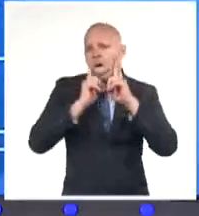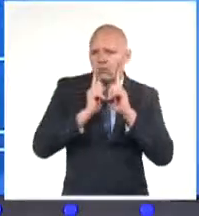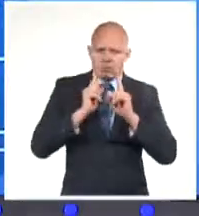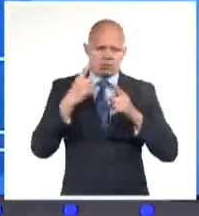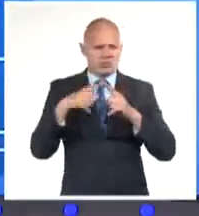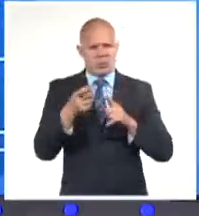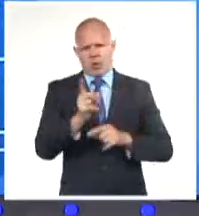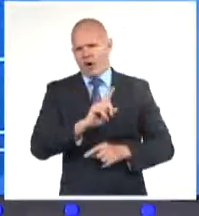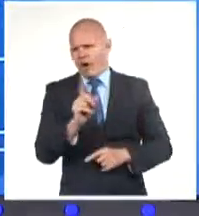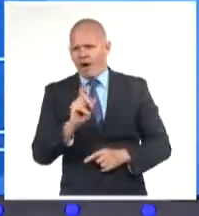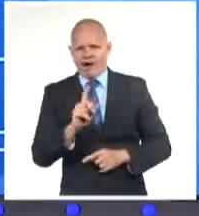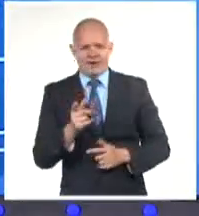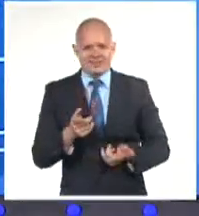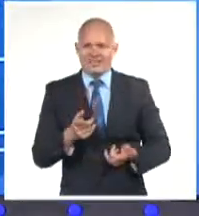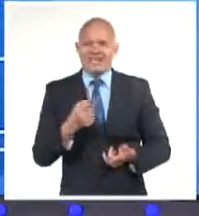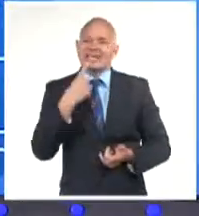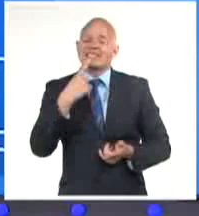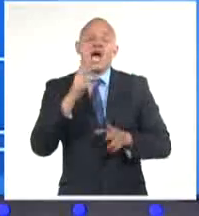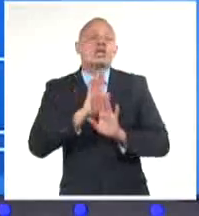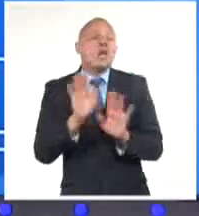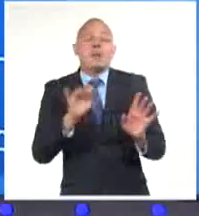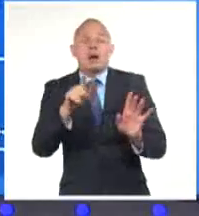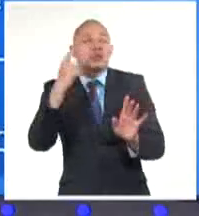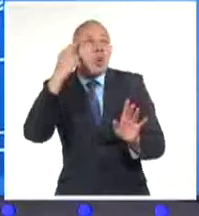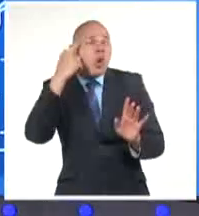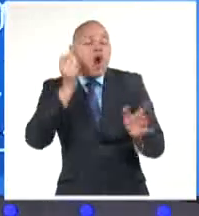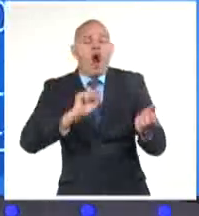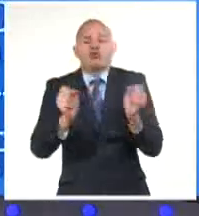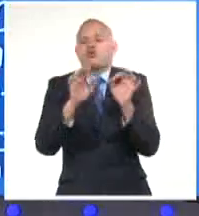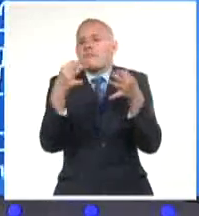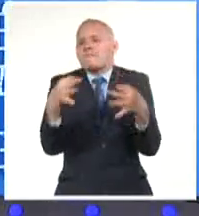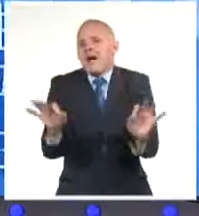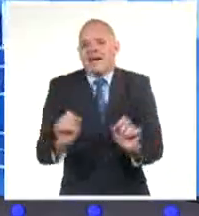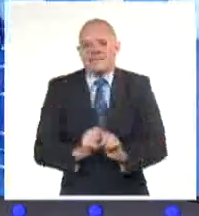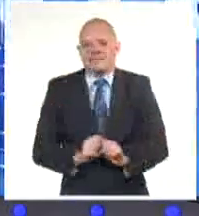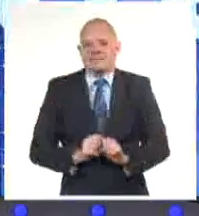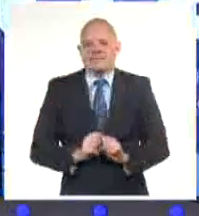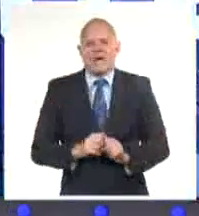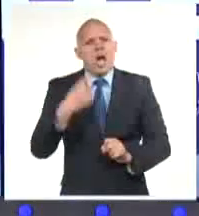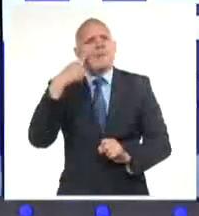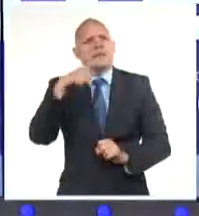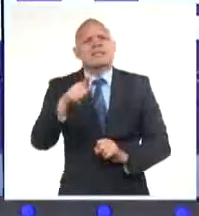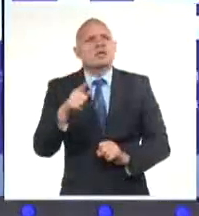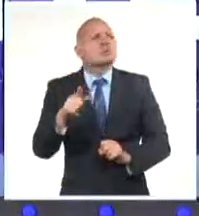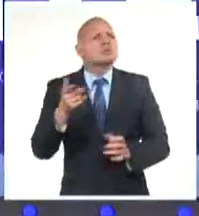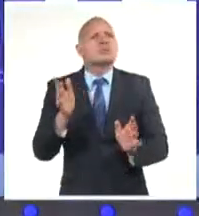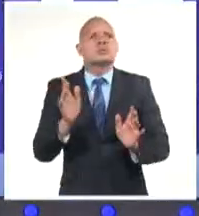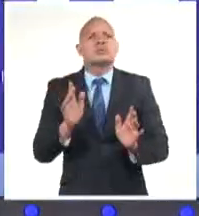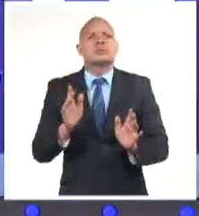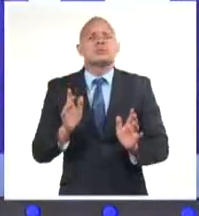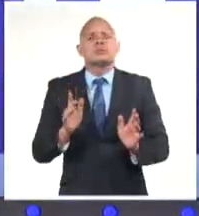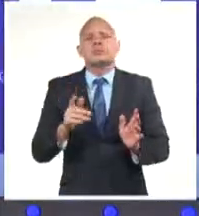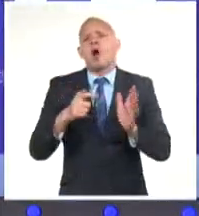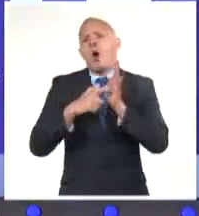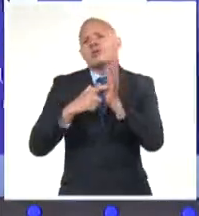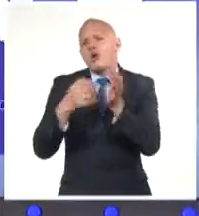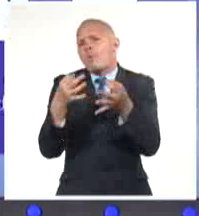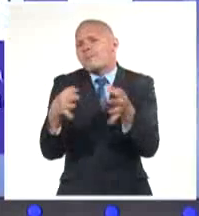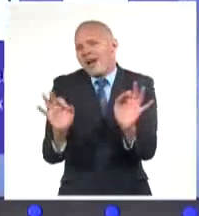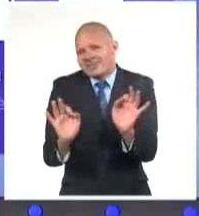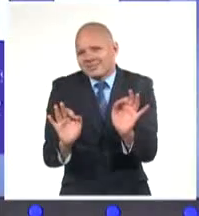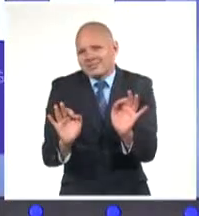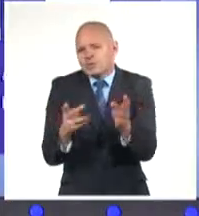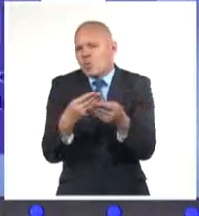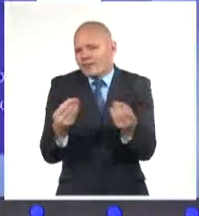que la electricidad existe. No estamos en la comunidad primitiva ni en el medioevo. Nos están aconsejando, una vez más, para que